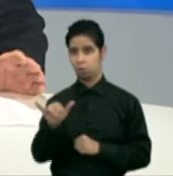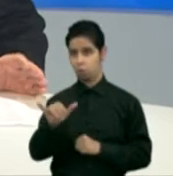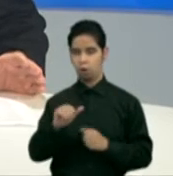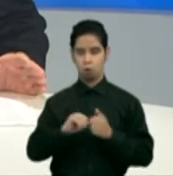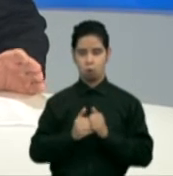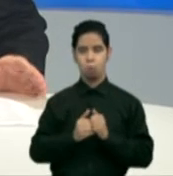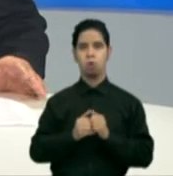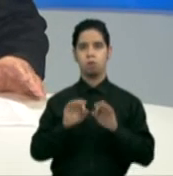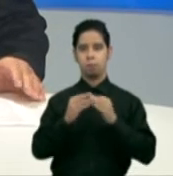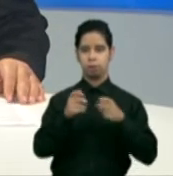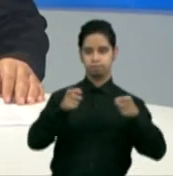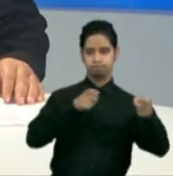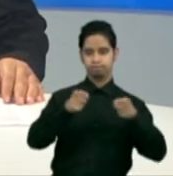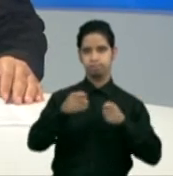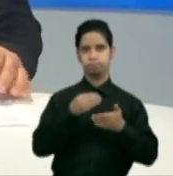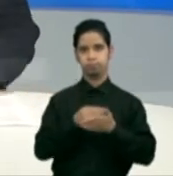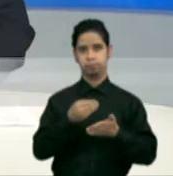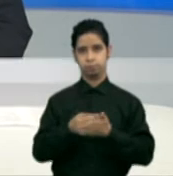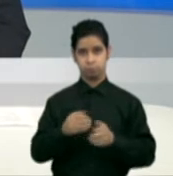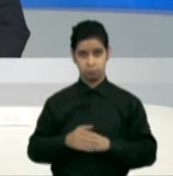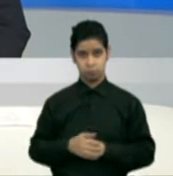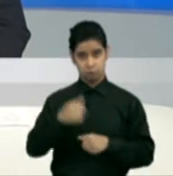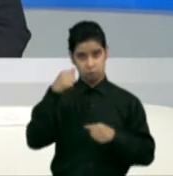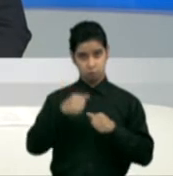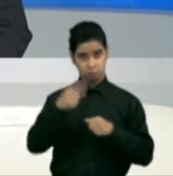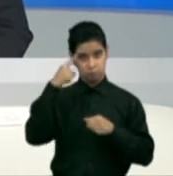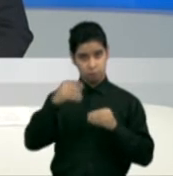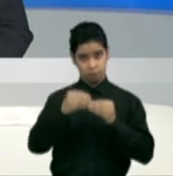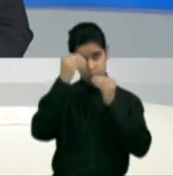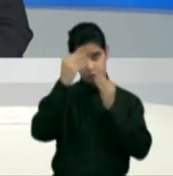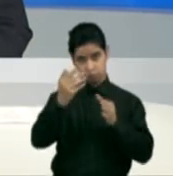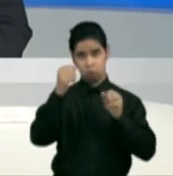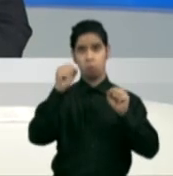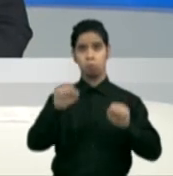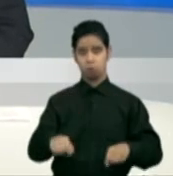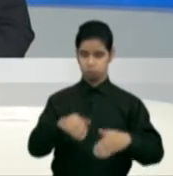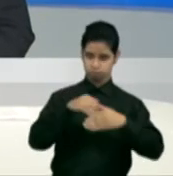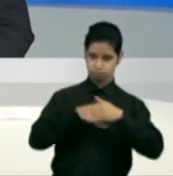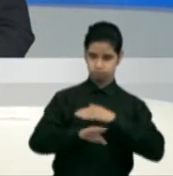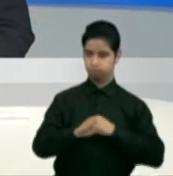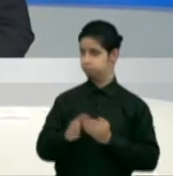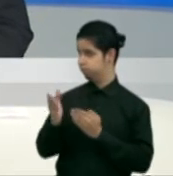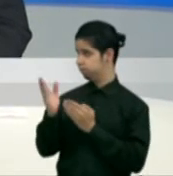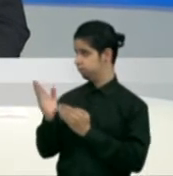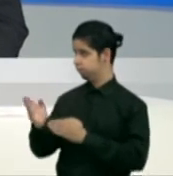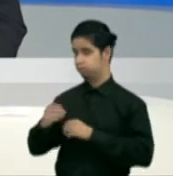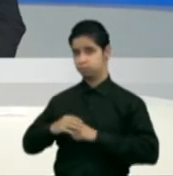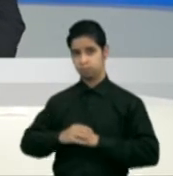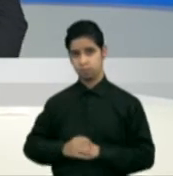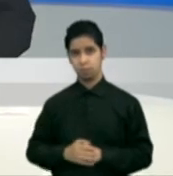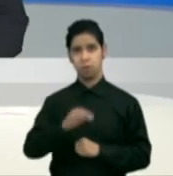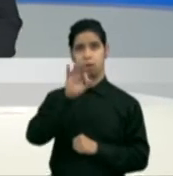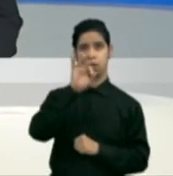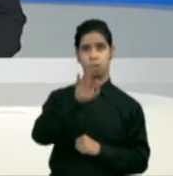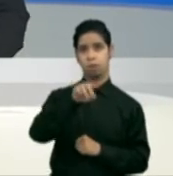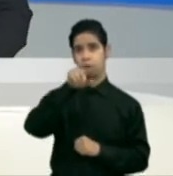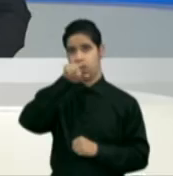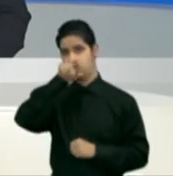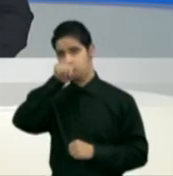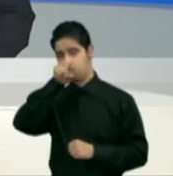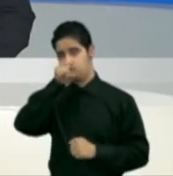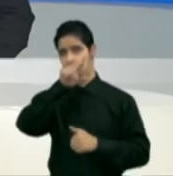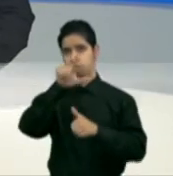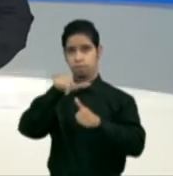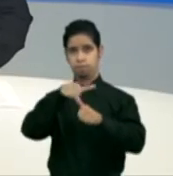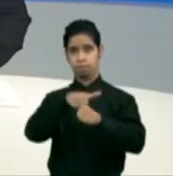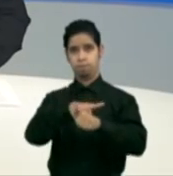finanzas. No se lo pierda. Recuerde que para ver estas y otras noticias solo debe visitar nuestra página WIPR.PR y seguirnos en